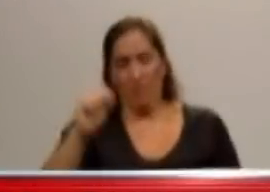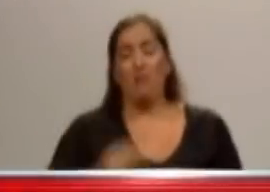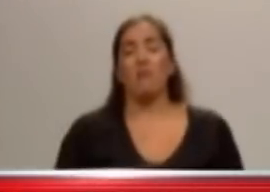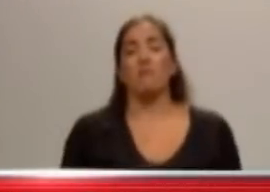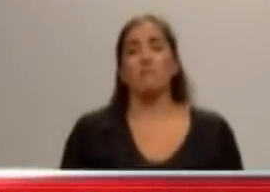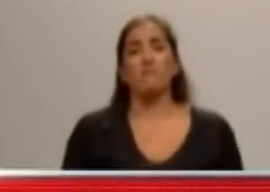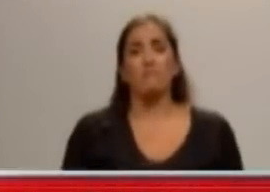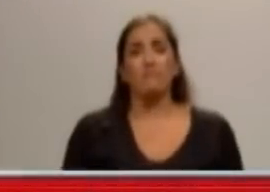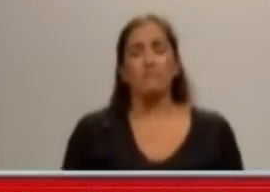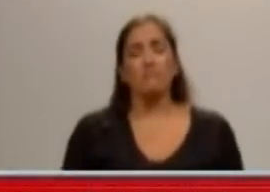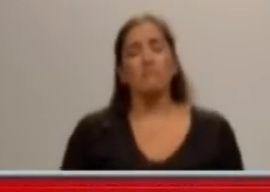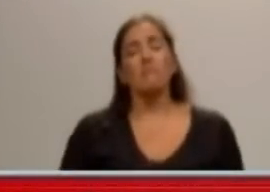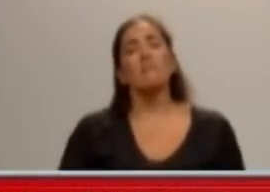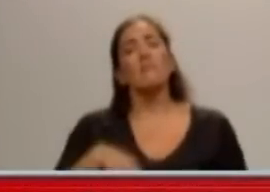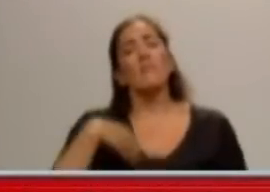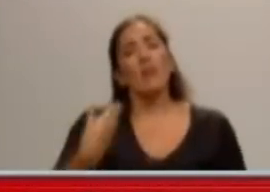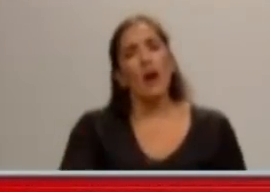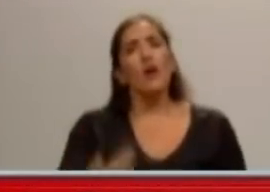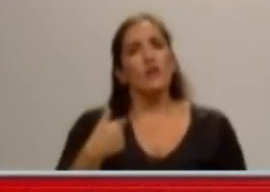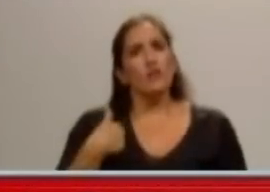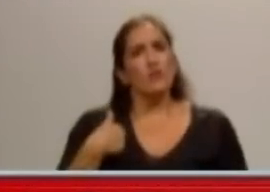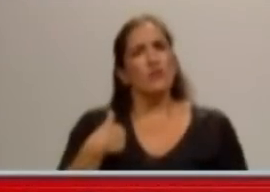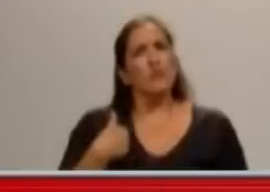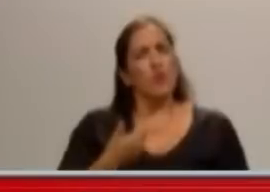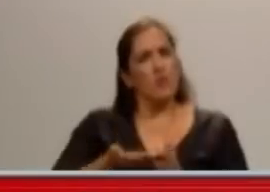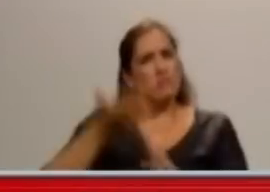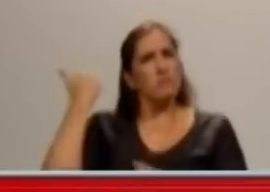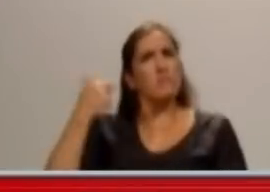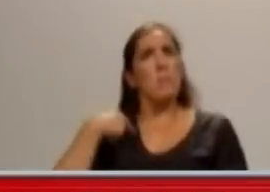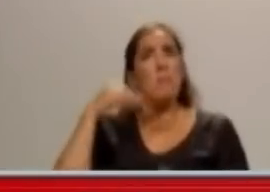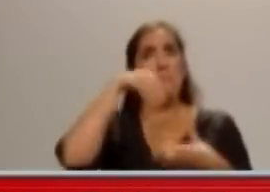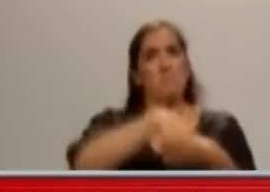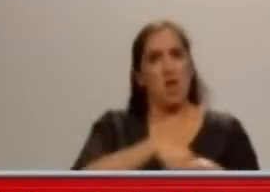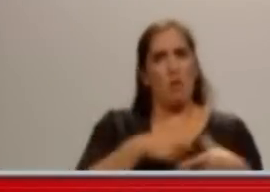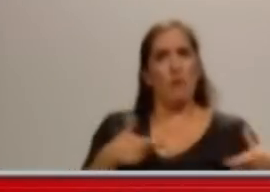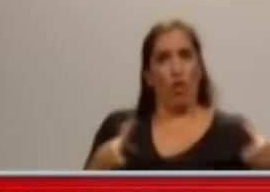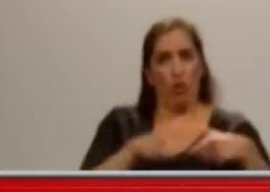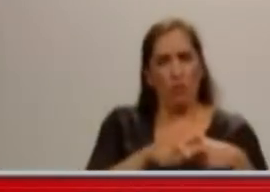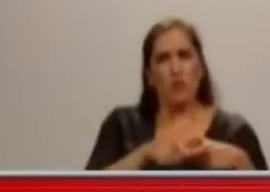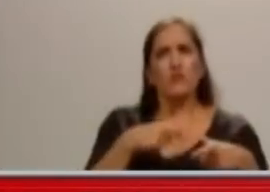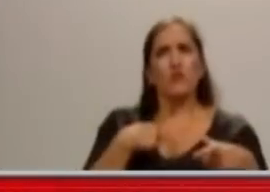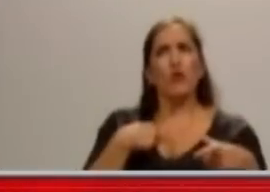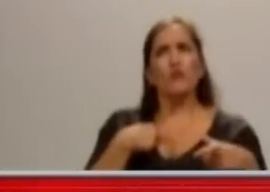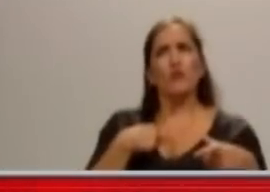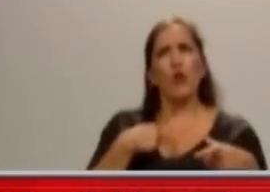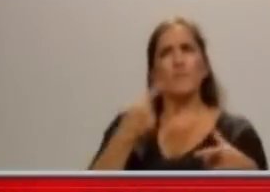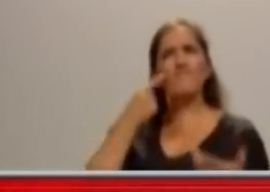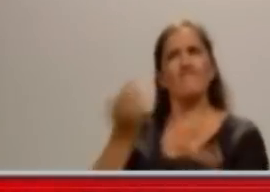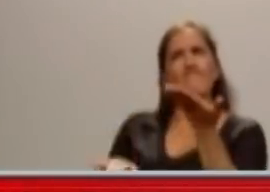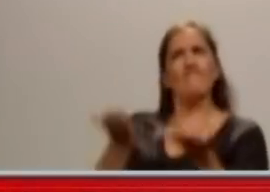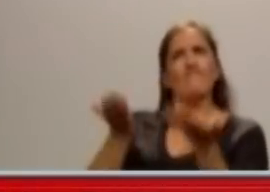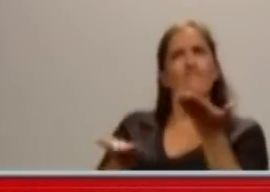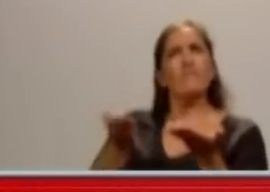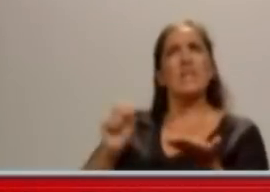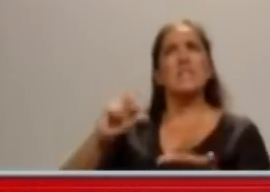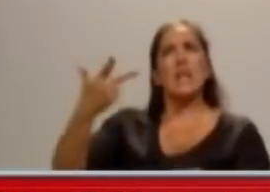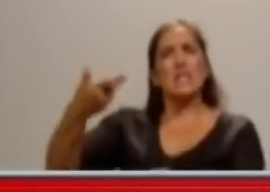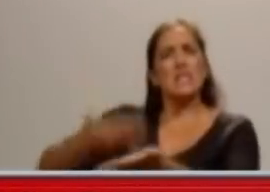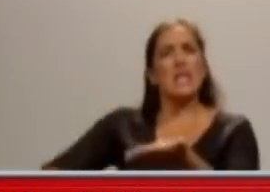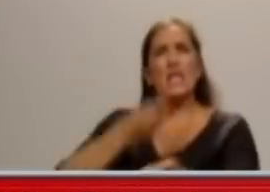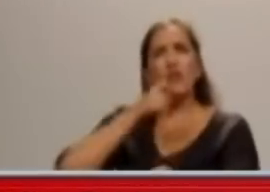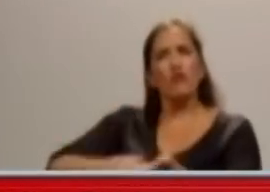kirchnerismo y es uno de los temores que tiene el kirchnerismo. Para el kirchnerismo, Scioli es un futuro opositor al cual le temen tanto como a los otros, ¿eh?